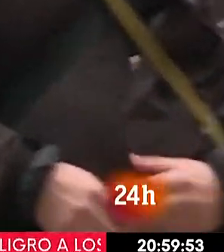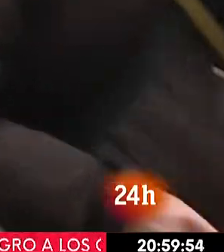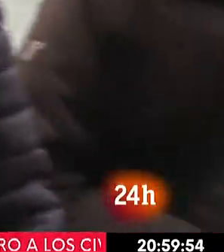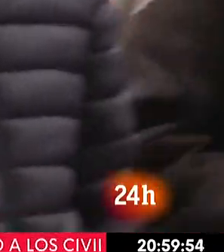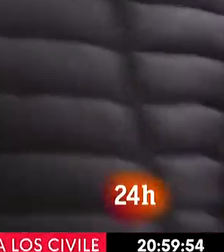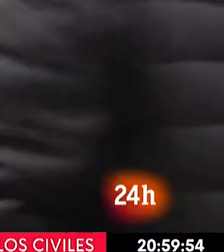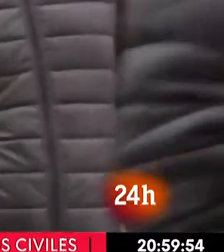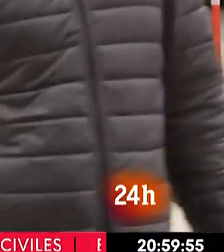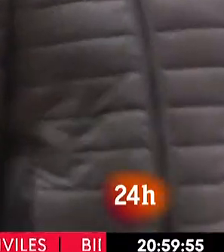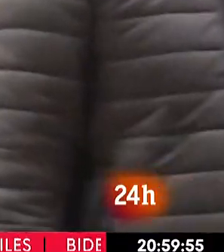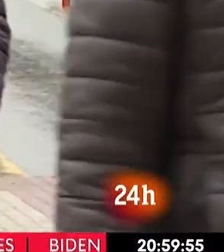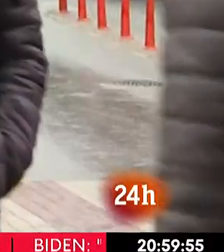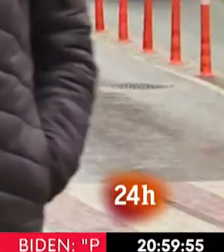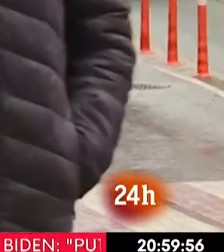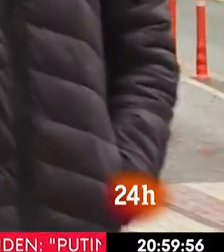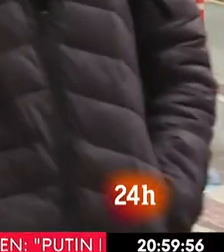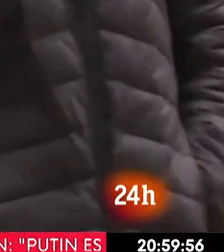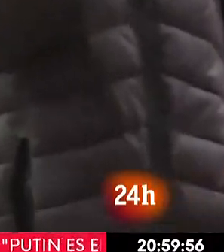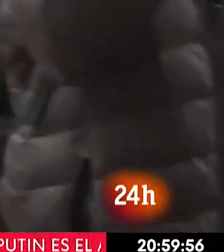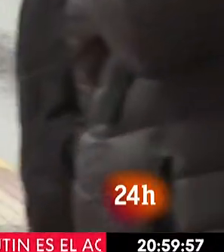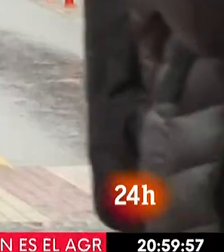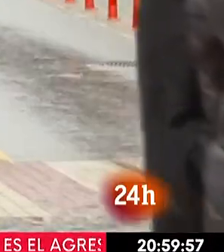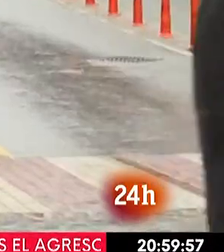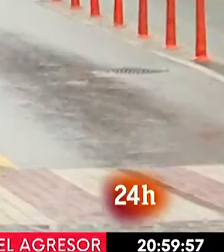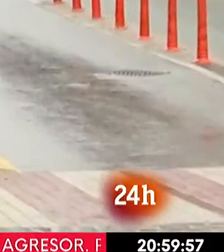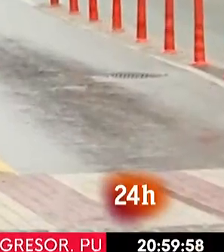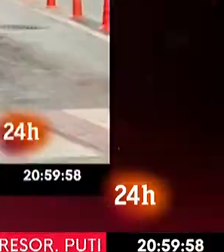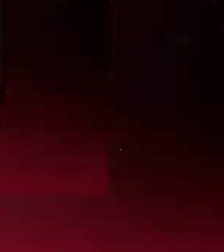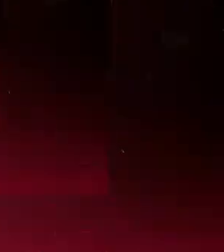por aire y se acerca a la capital. Les dejamos con la segunda edición del telediario.